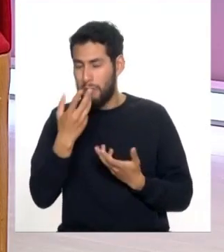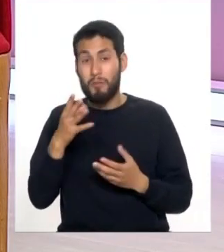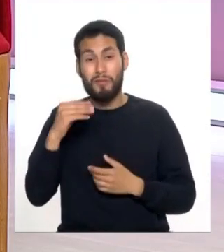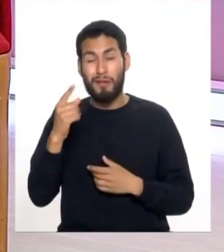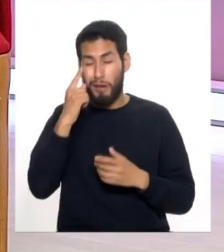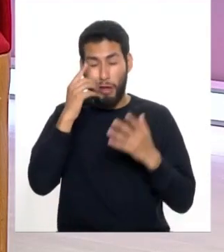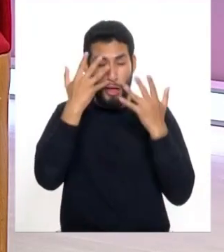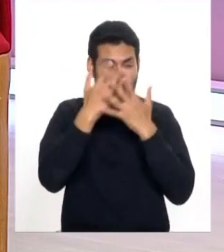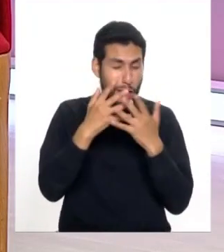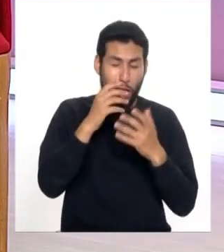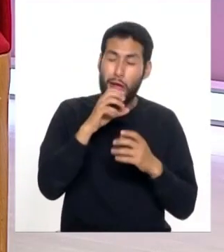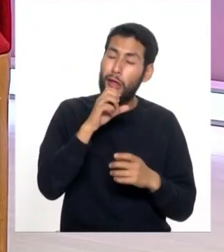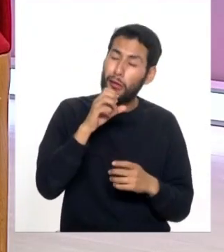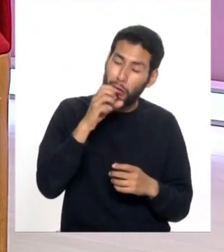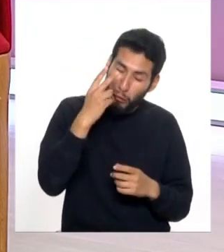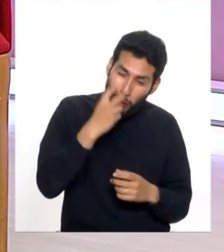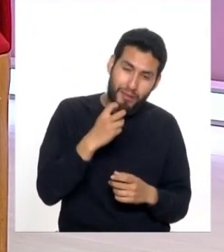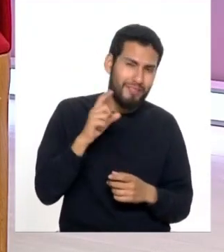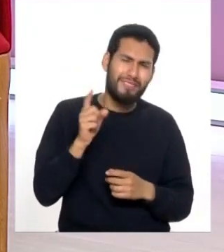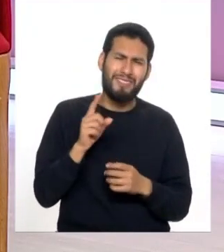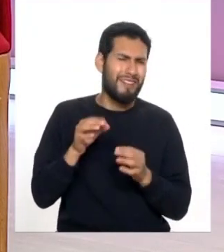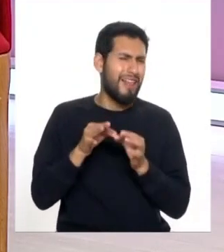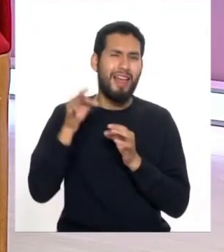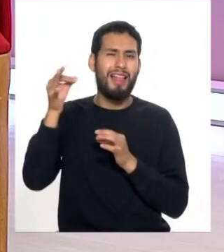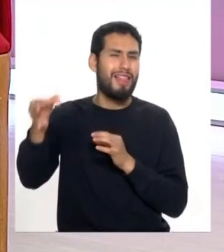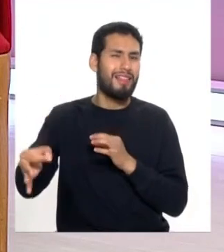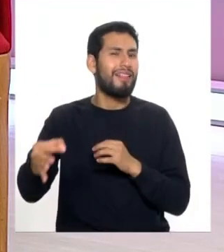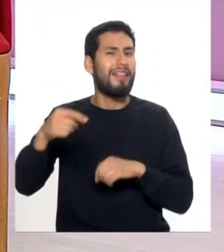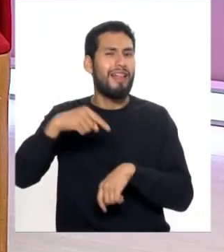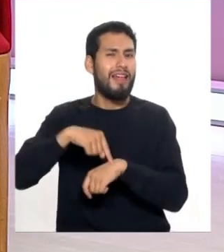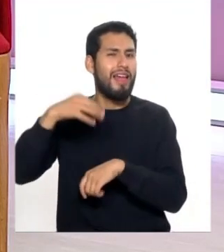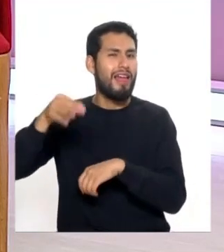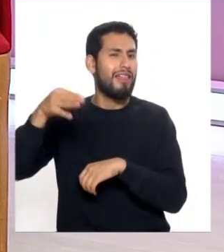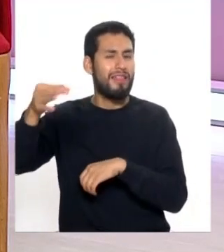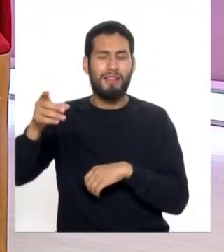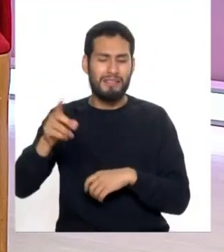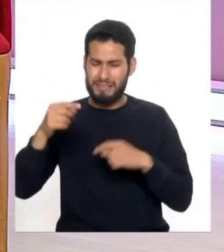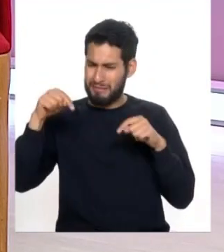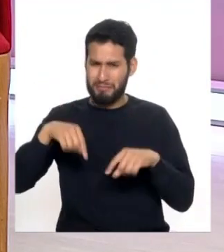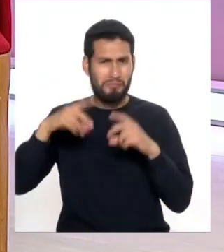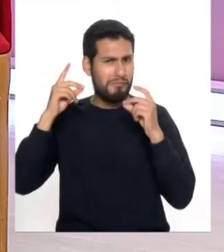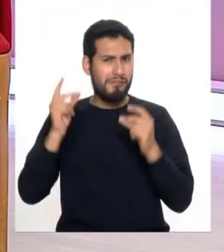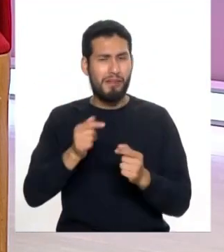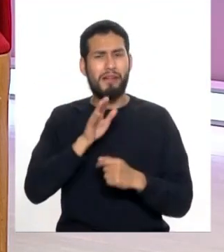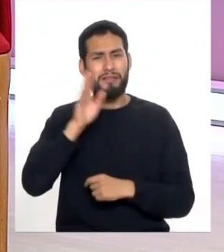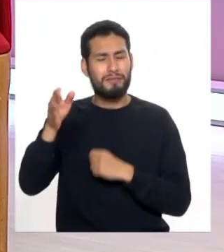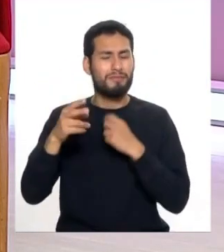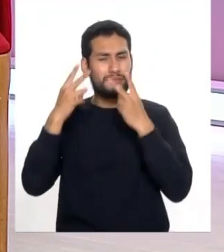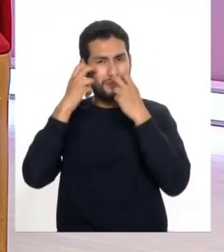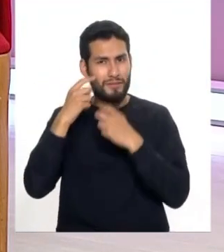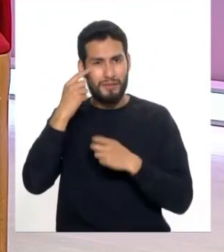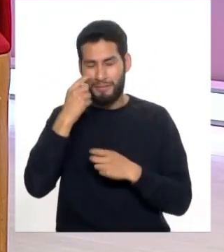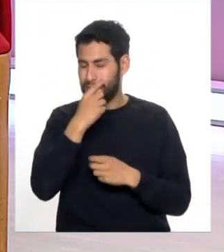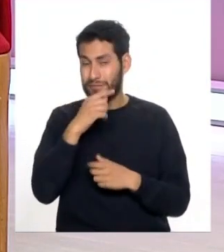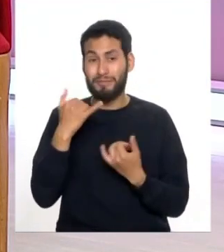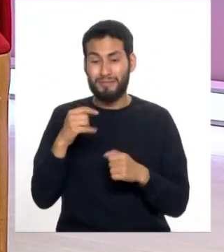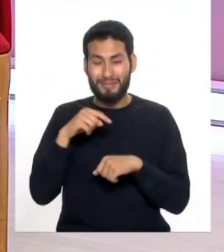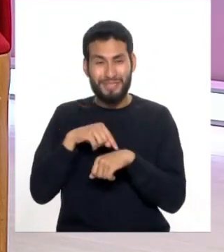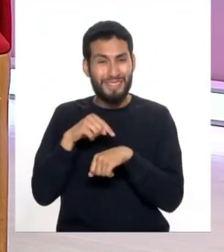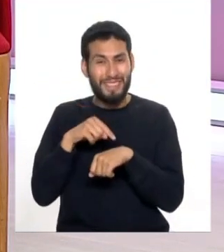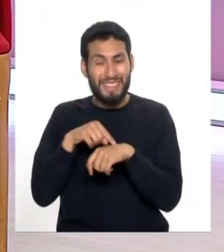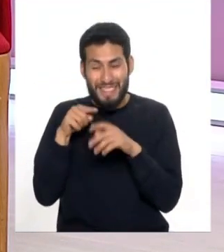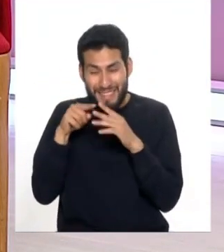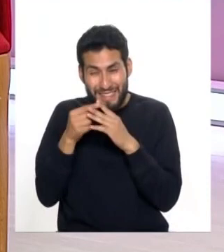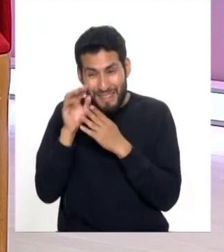ciego entonces no hay que esperar no atrasen sus consultas al oftalmólogo es mejor tratar cuando está en